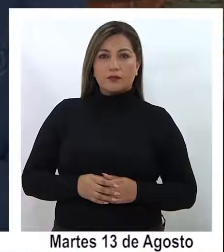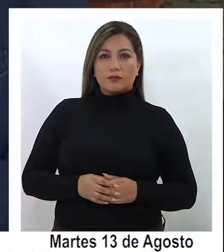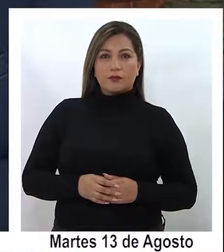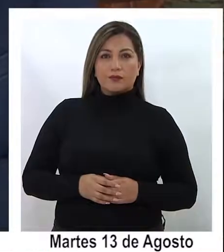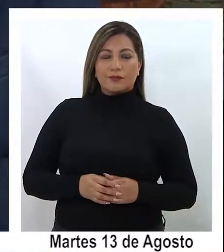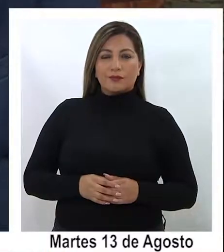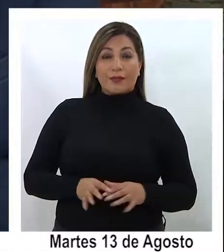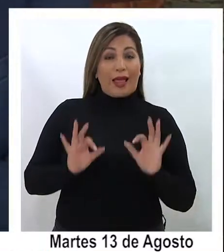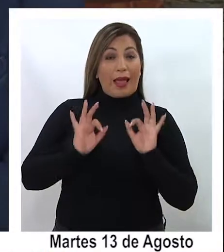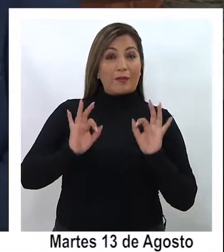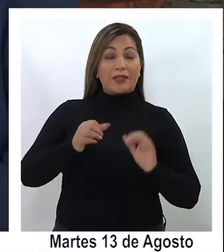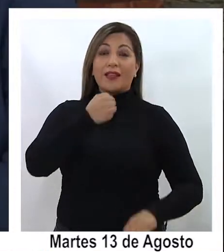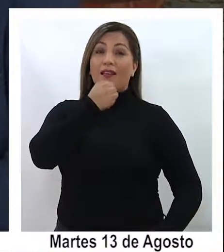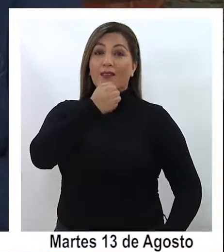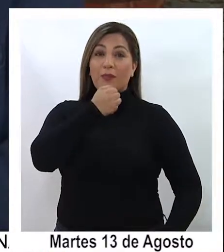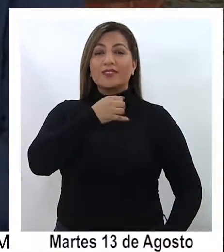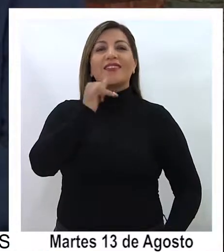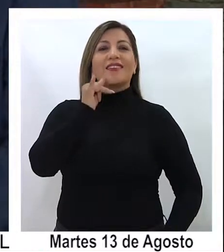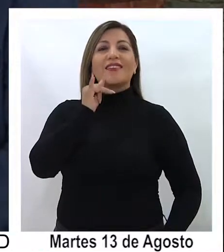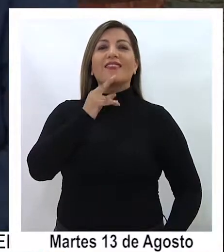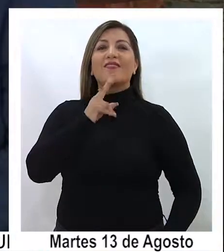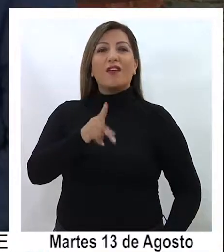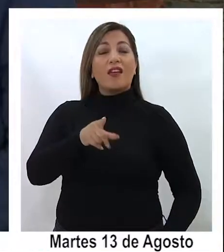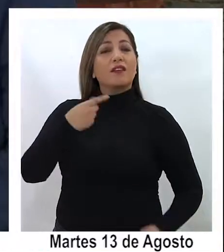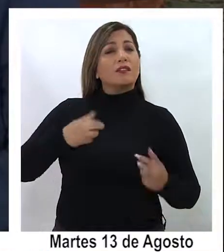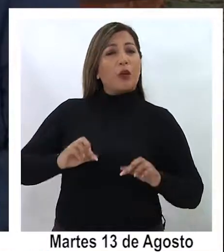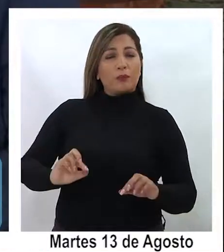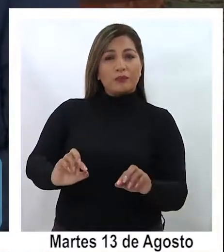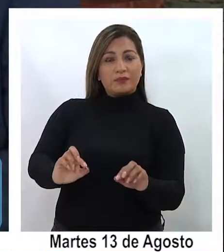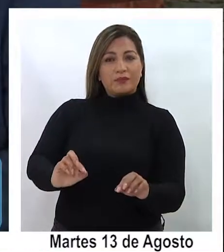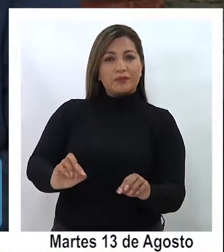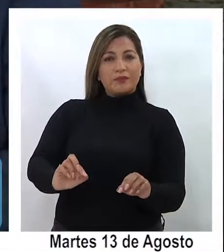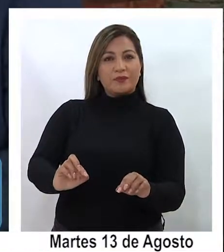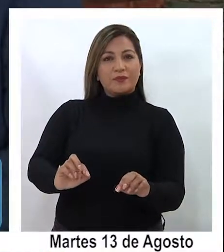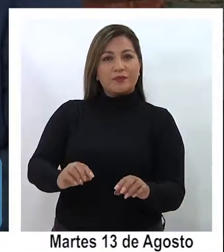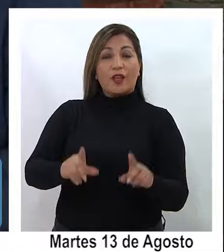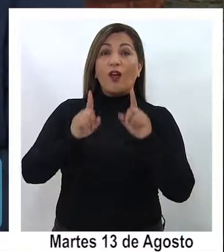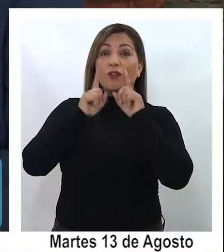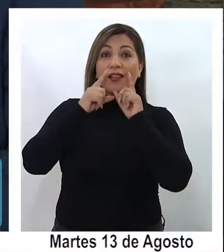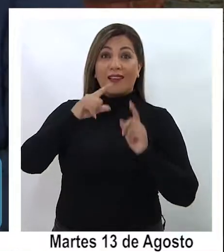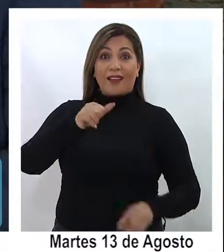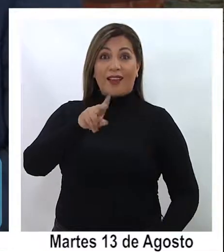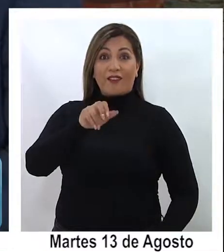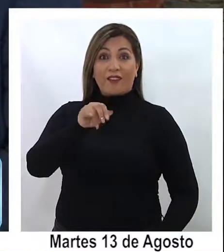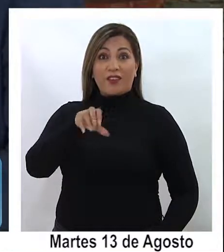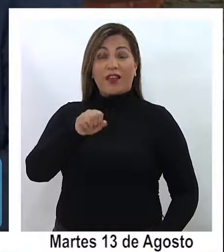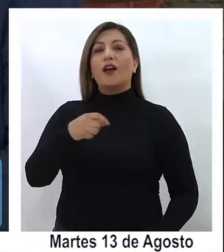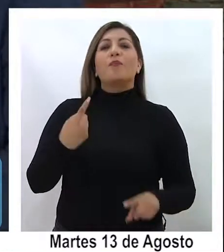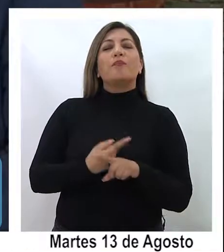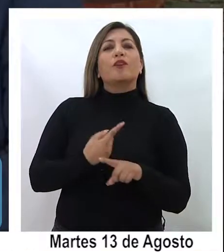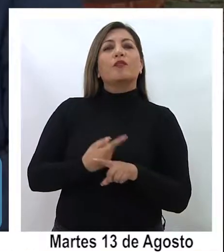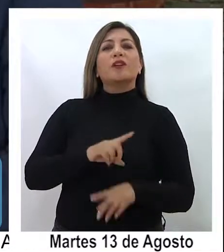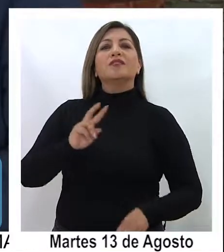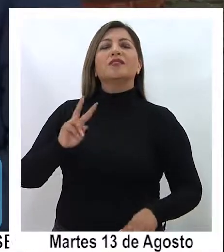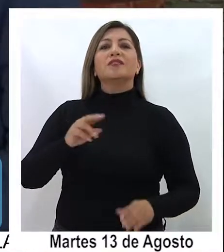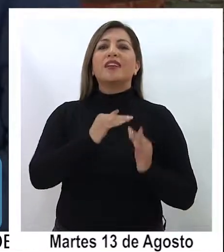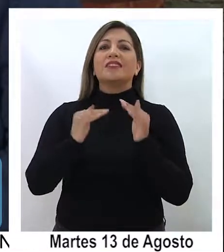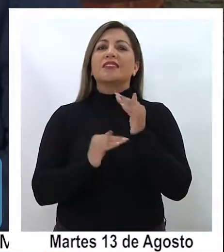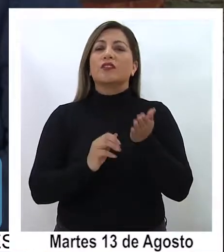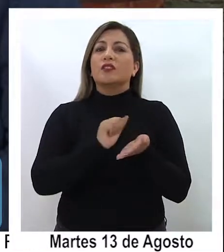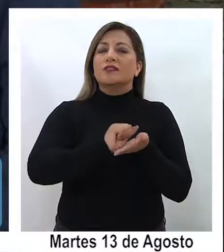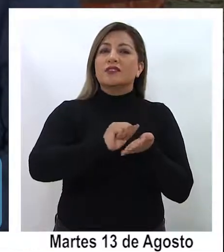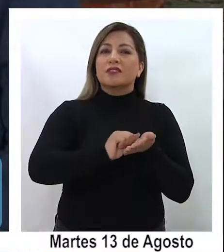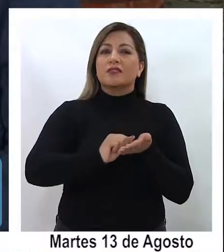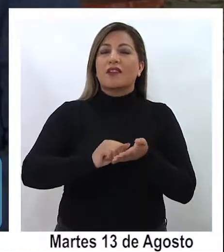Música Especial de prensa en Iquique Televisión en esta oportunidad desde el Hotel Gavina para conversar con la subsecretaria de